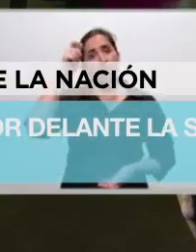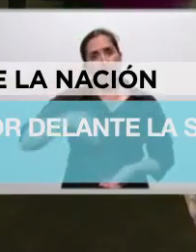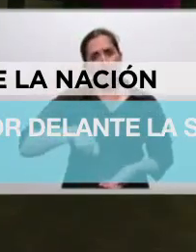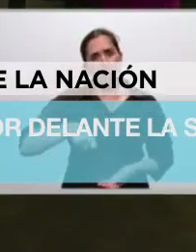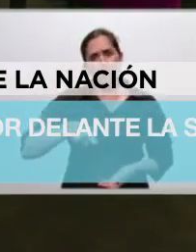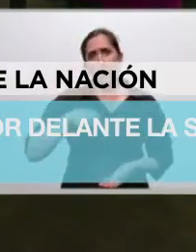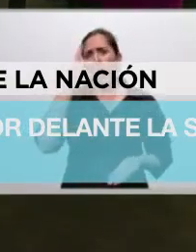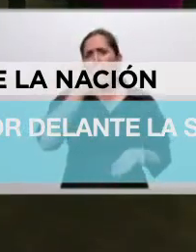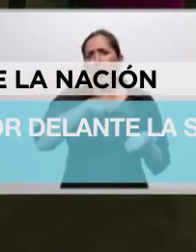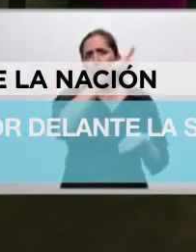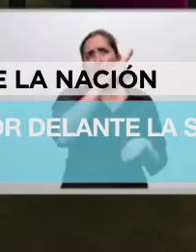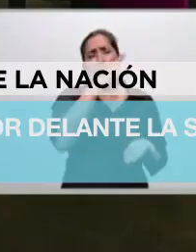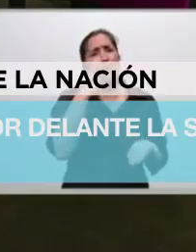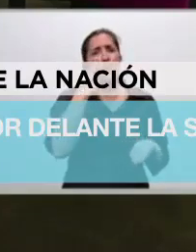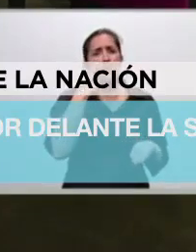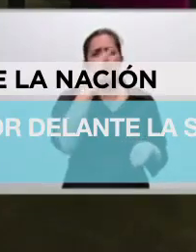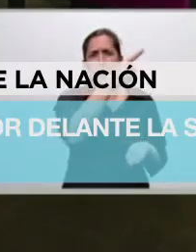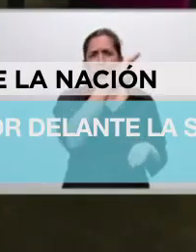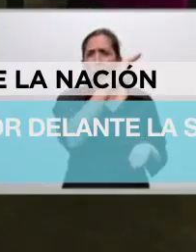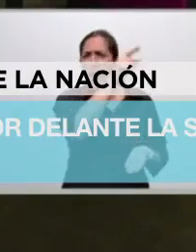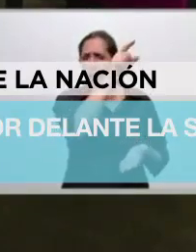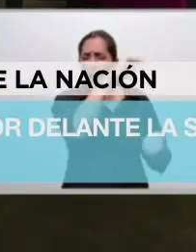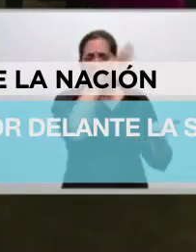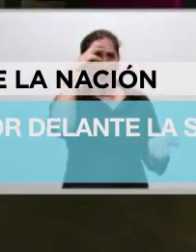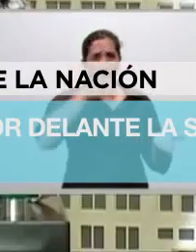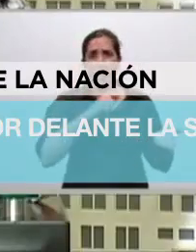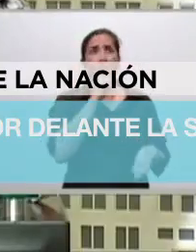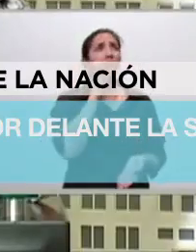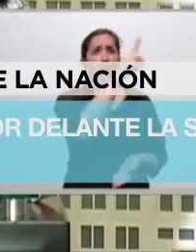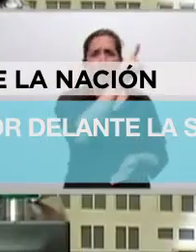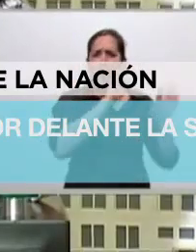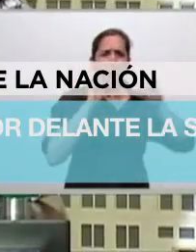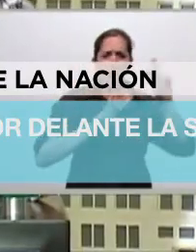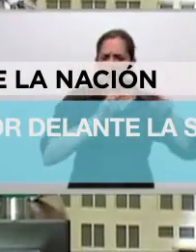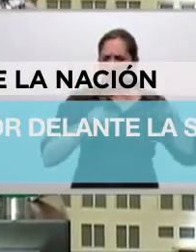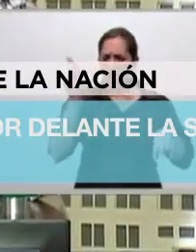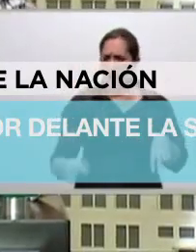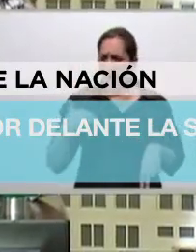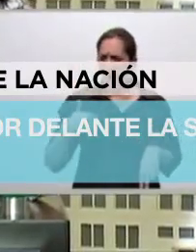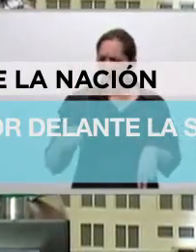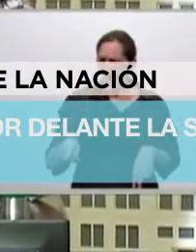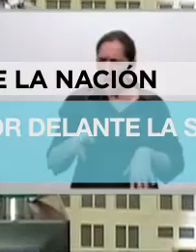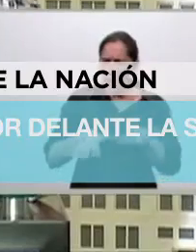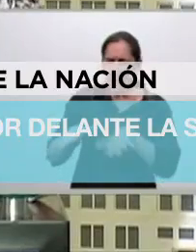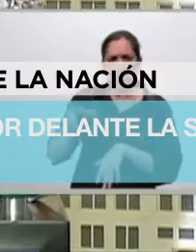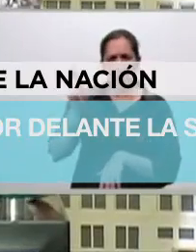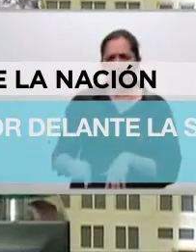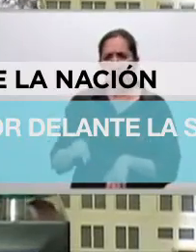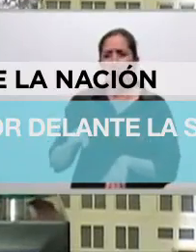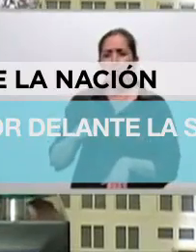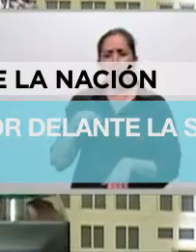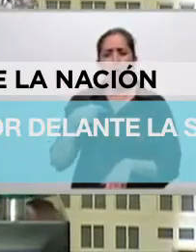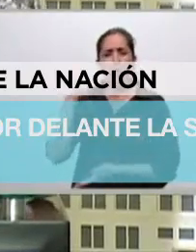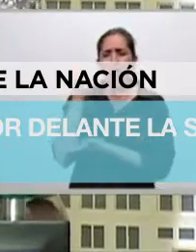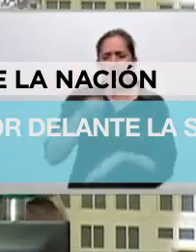municipal que quiere atropellar y llevar por delante la soberanía de un país, inclusive poniendo en el limbo